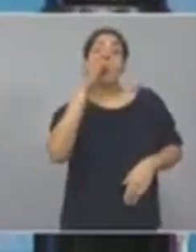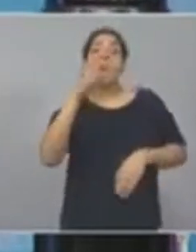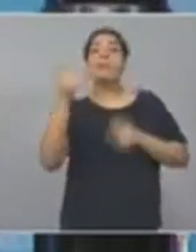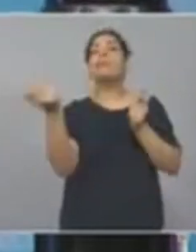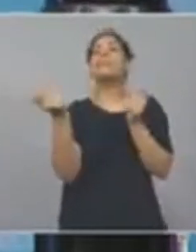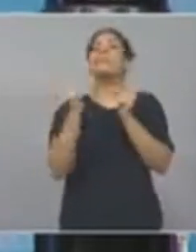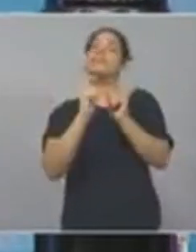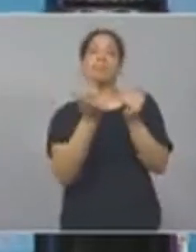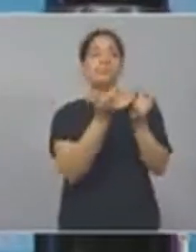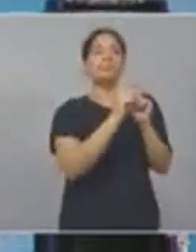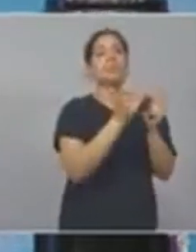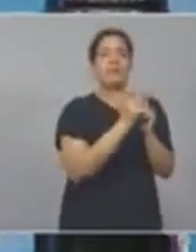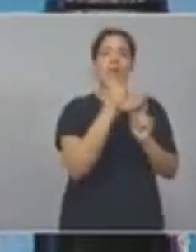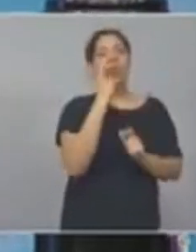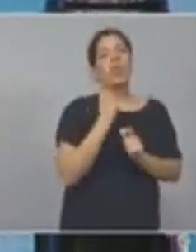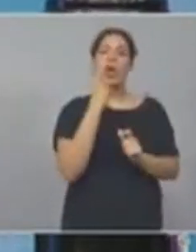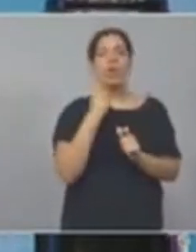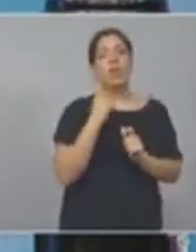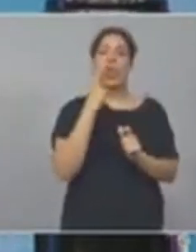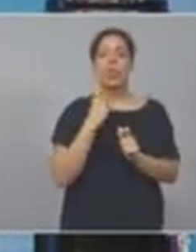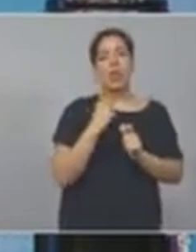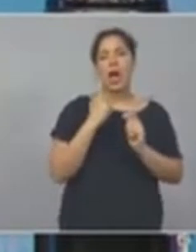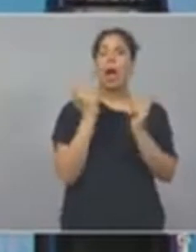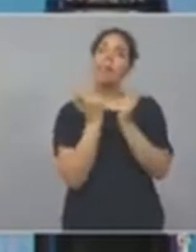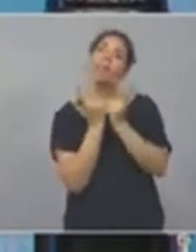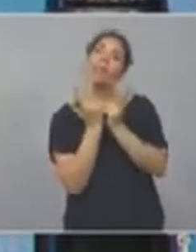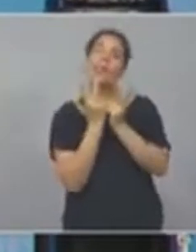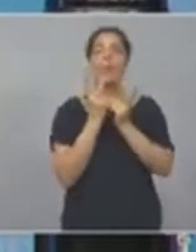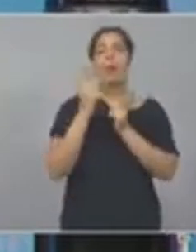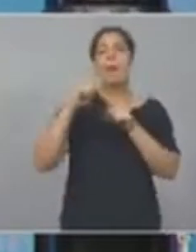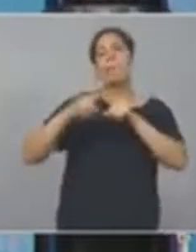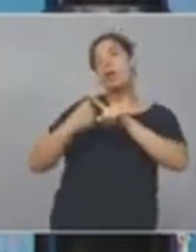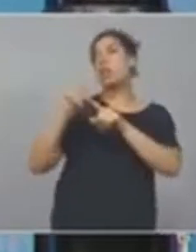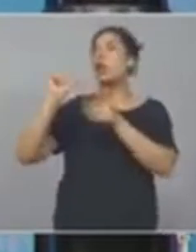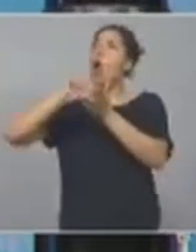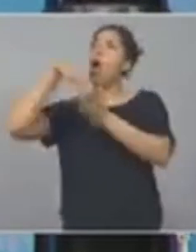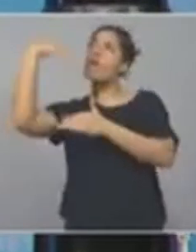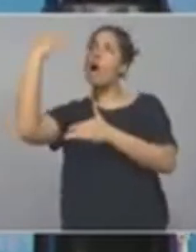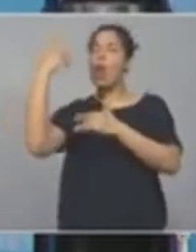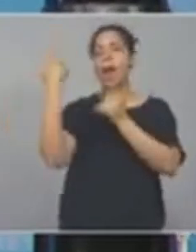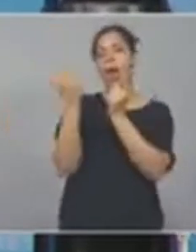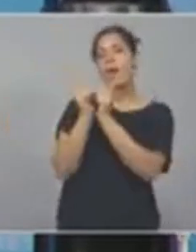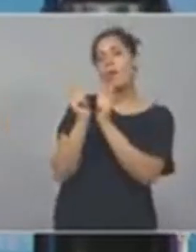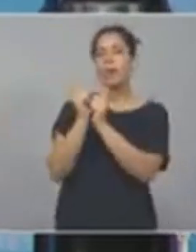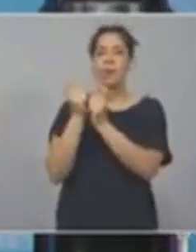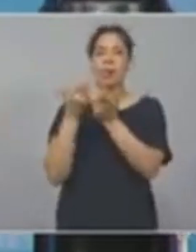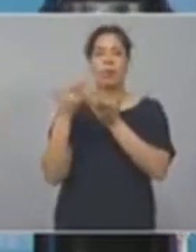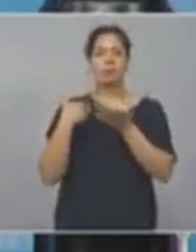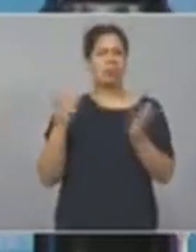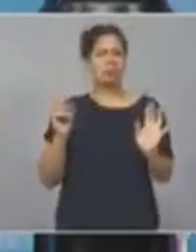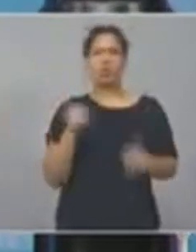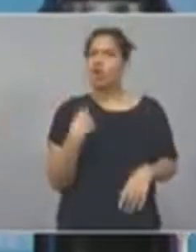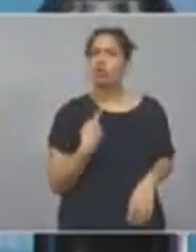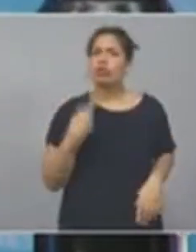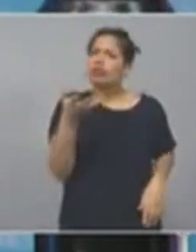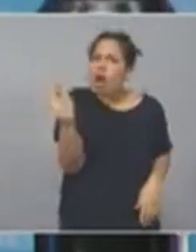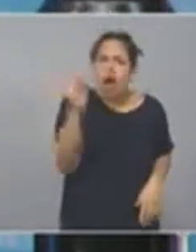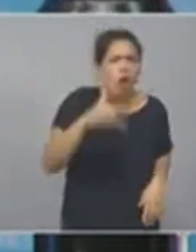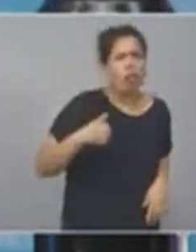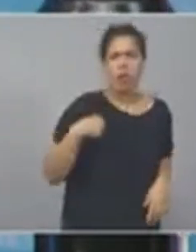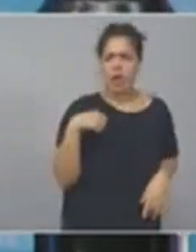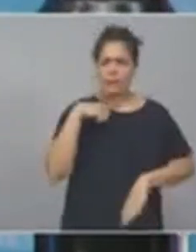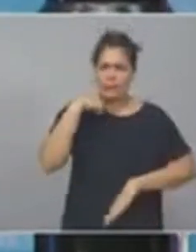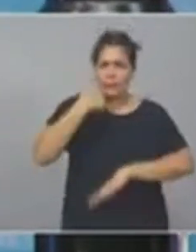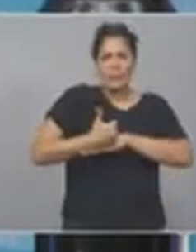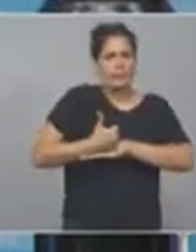durante días y días y días. Nosotros estamos, los intendentes están, las intendentas están, el gobierno provincial está